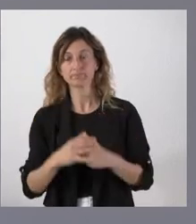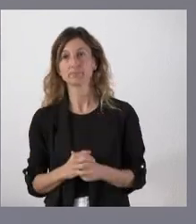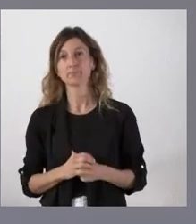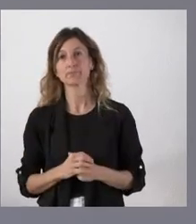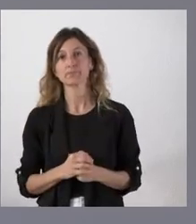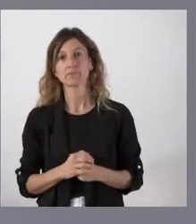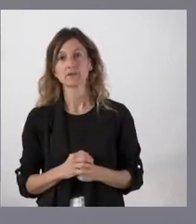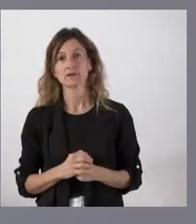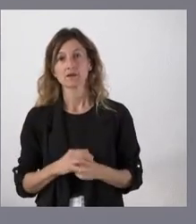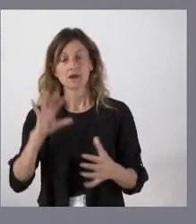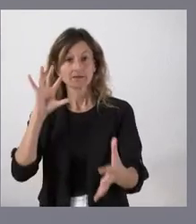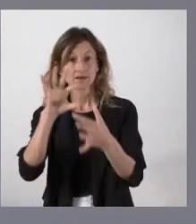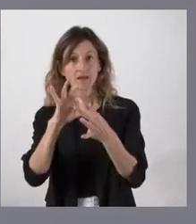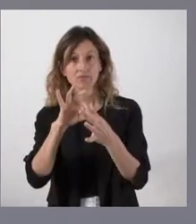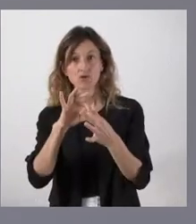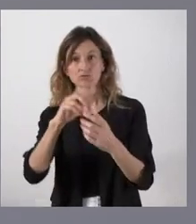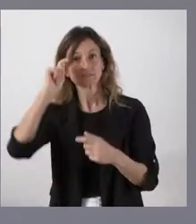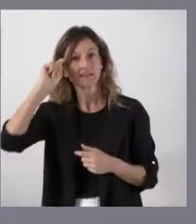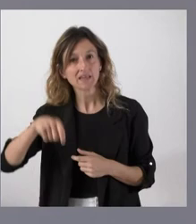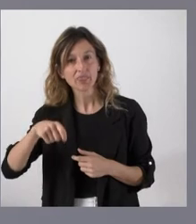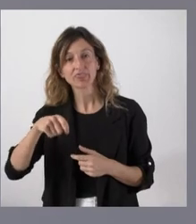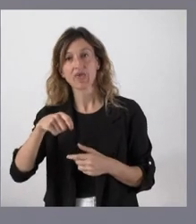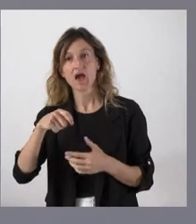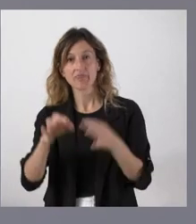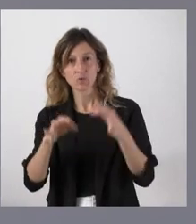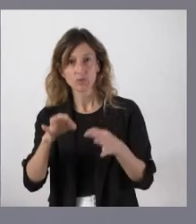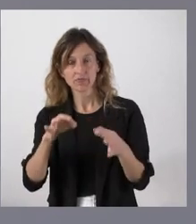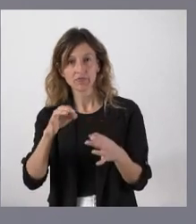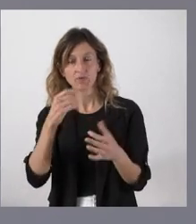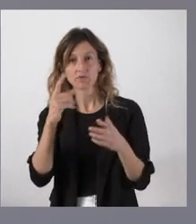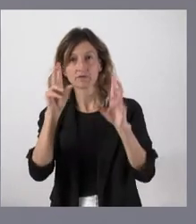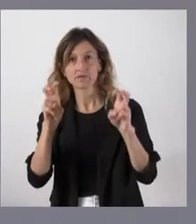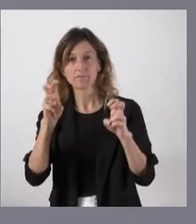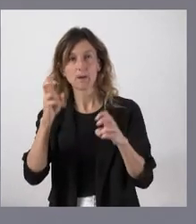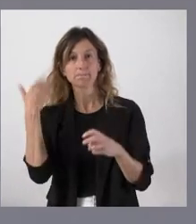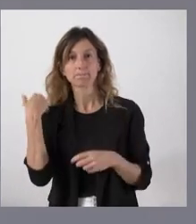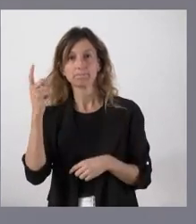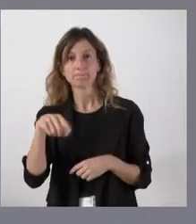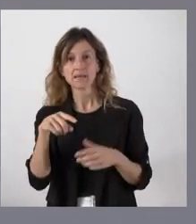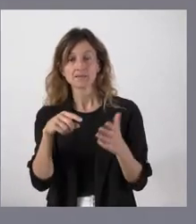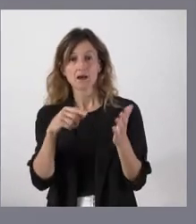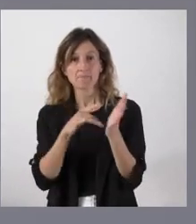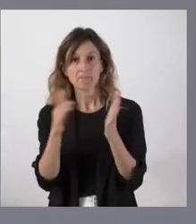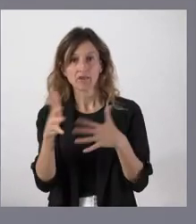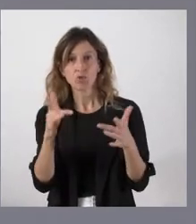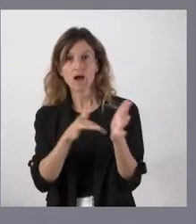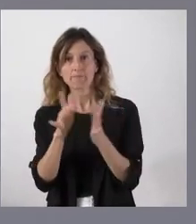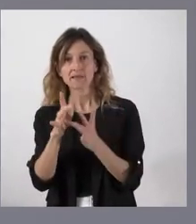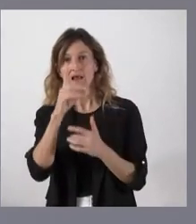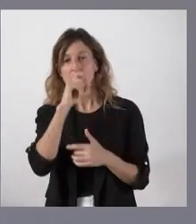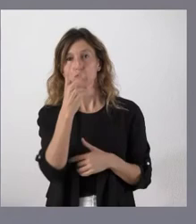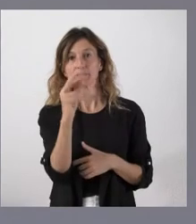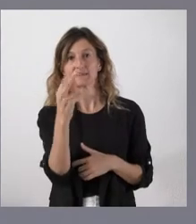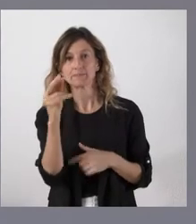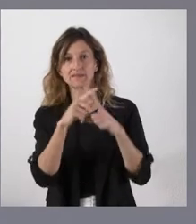la que se refiere al auto o a la sentencia, que creo que es la relativa a los meses de marzo y abril del año 2020, sino que colgaremos todo